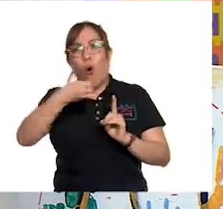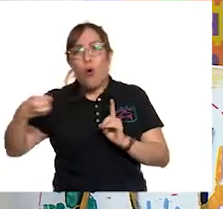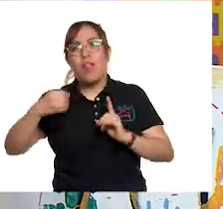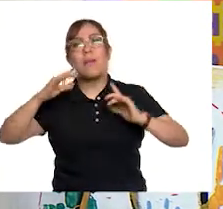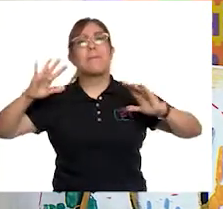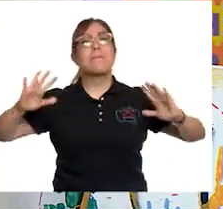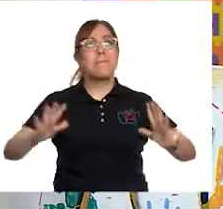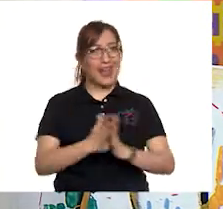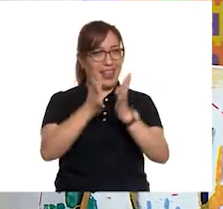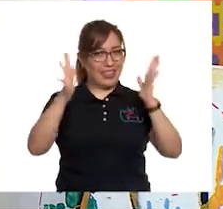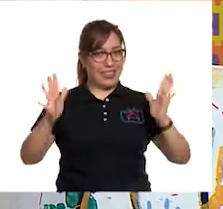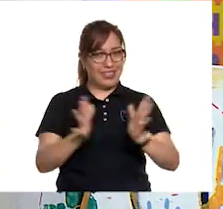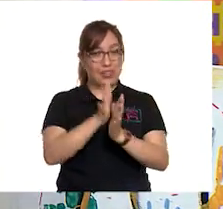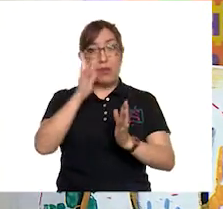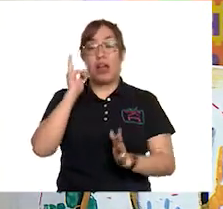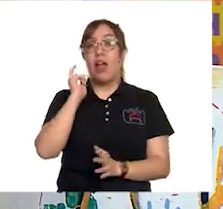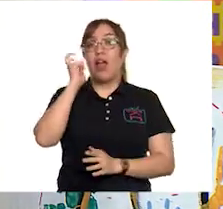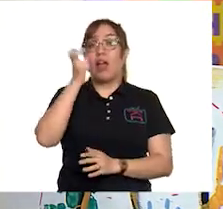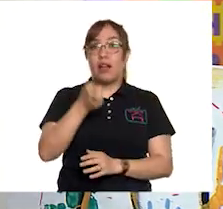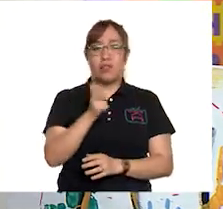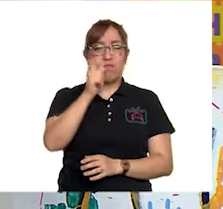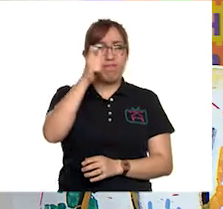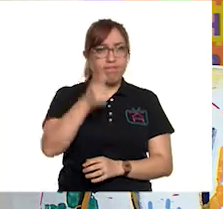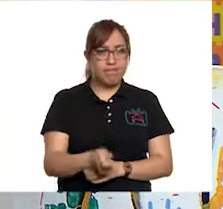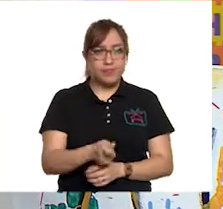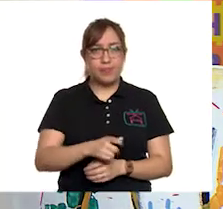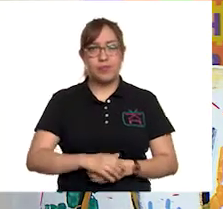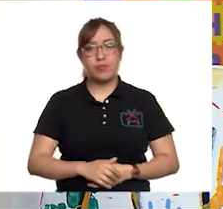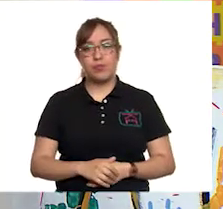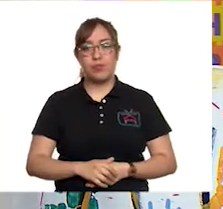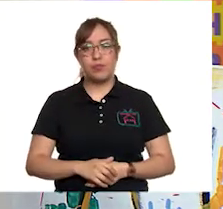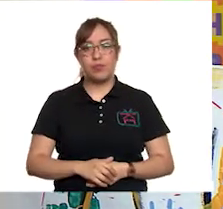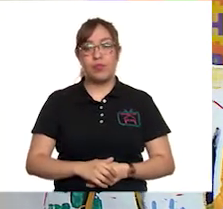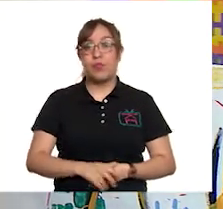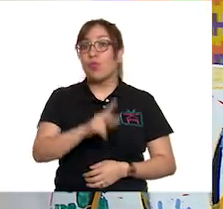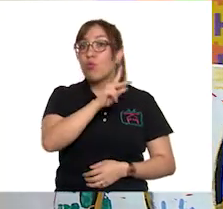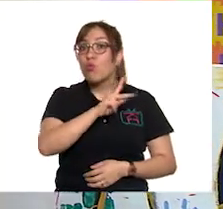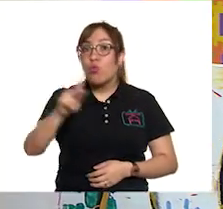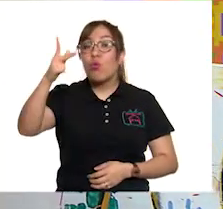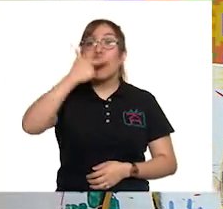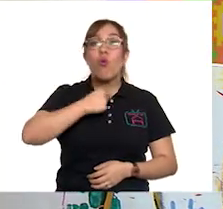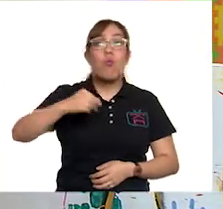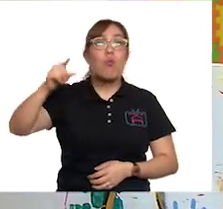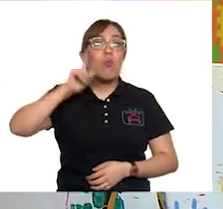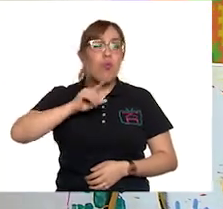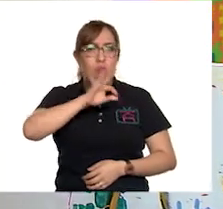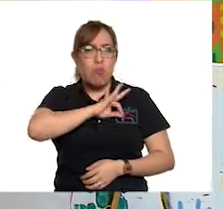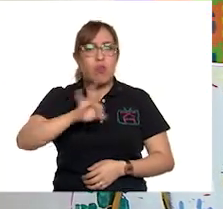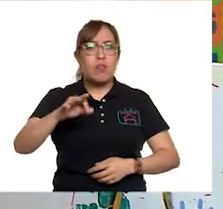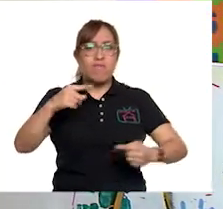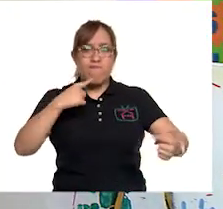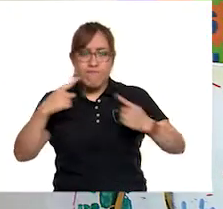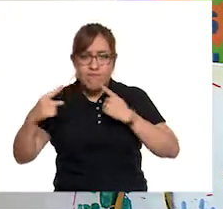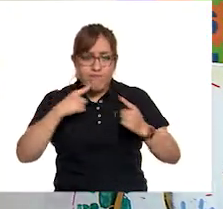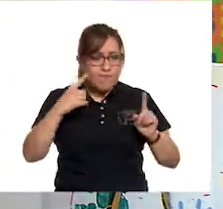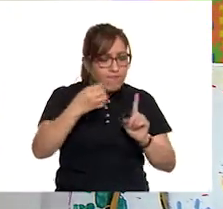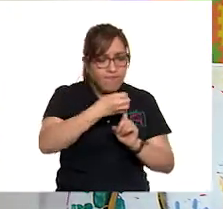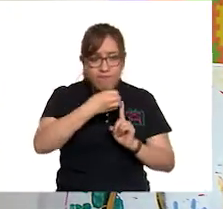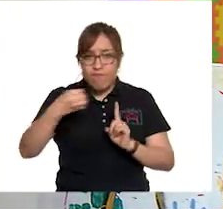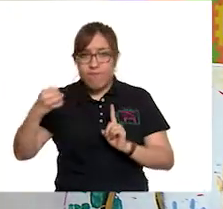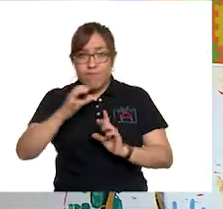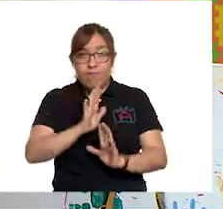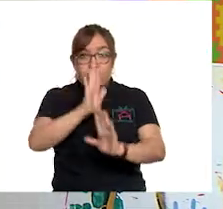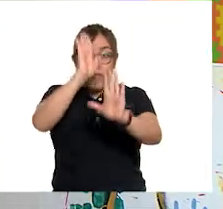Se podría decir que de esta misma forma, todas y todos nos podemos organizar y participar para llevar a cabo actividades que nos